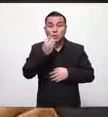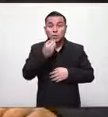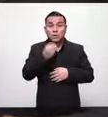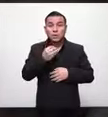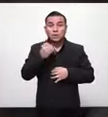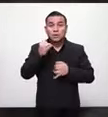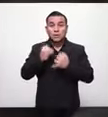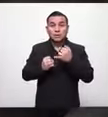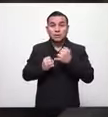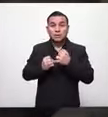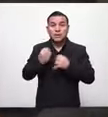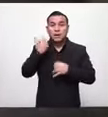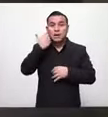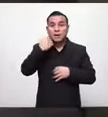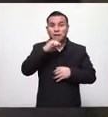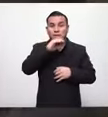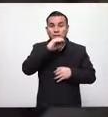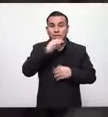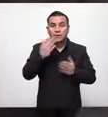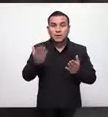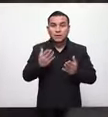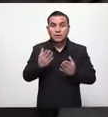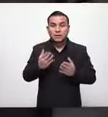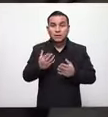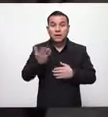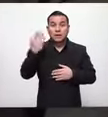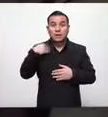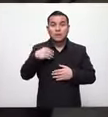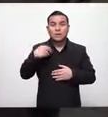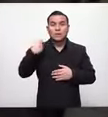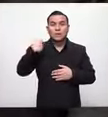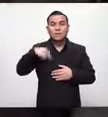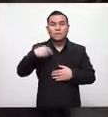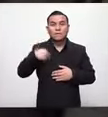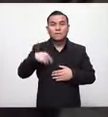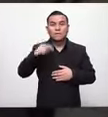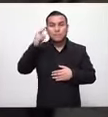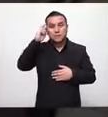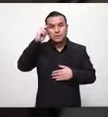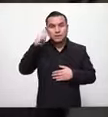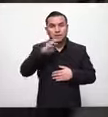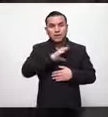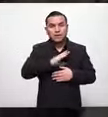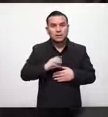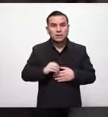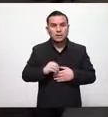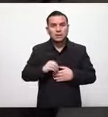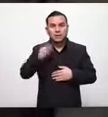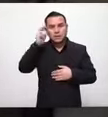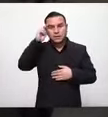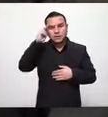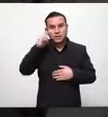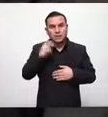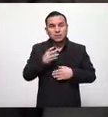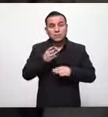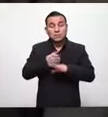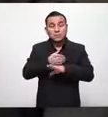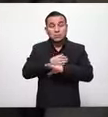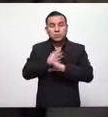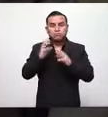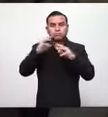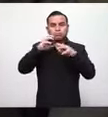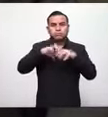termino hay casos de empresarios que hipotecaron su casa en noviembre porque todo venía bien en el país íbamos caminando pero divinamente